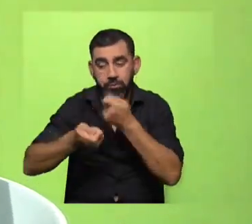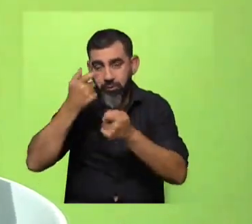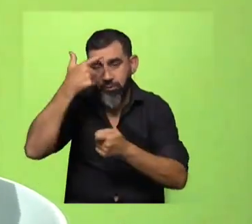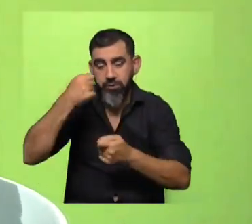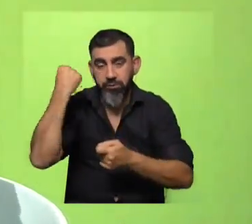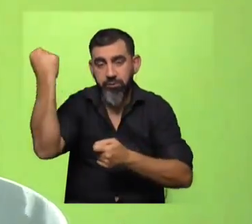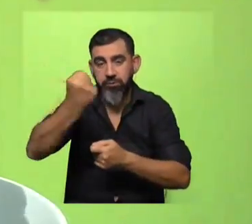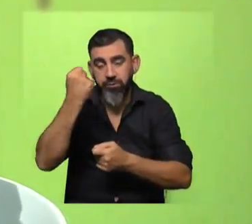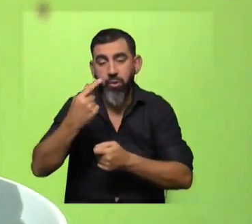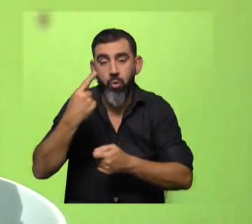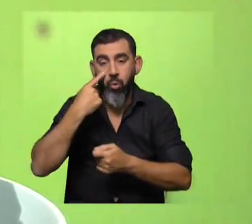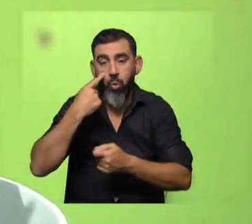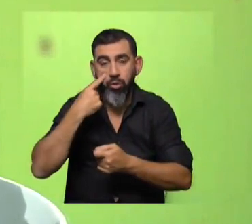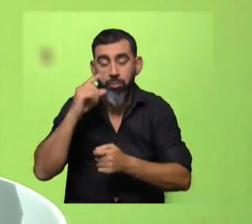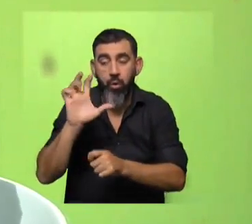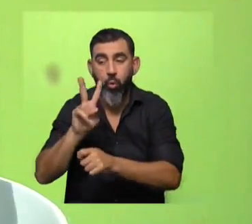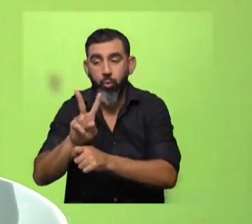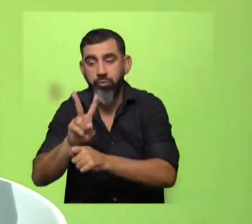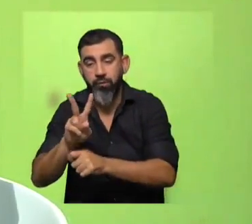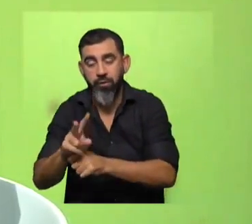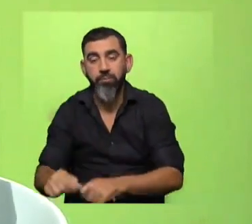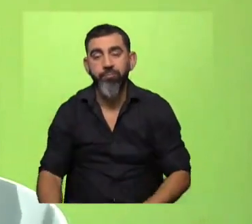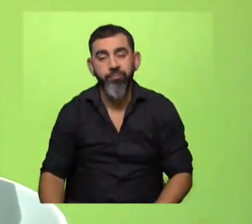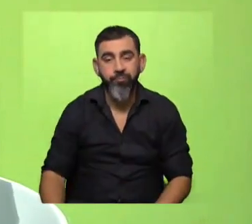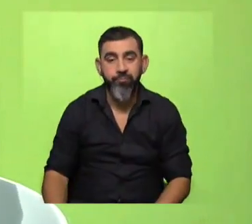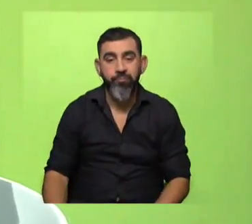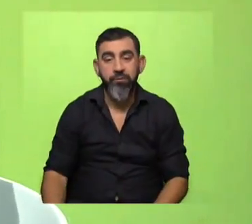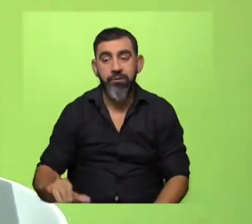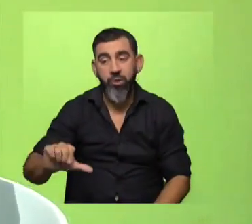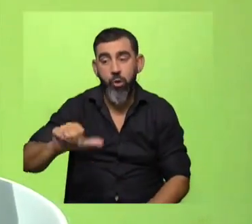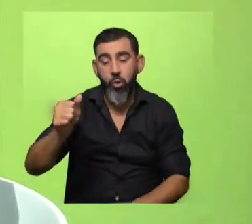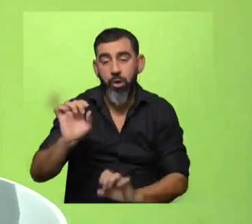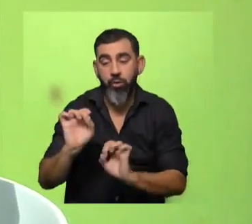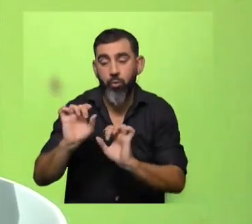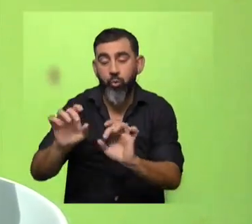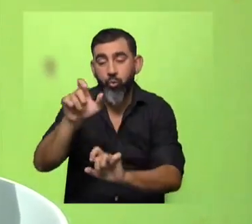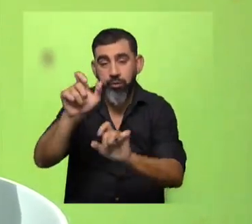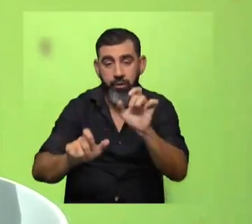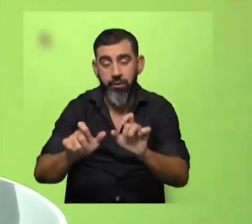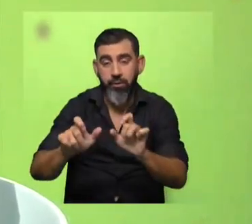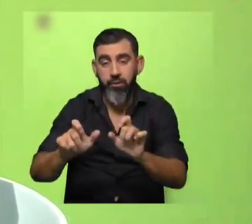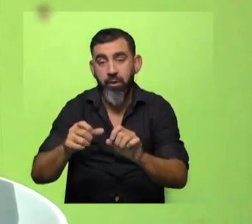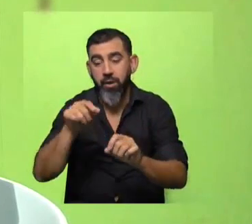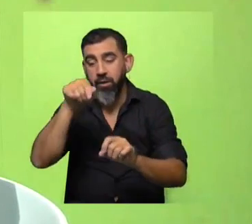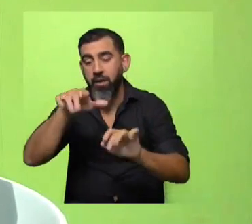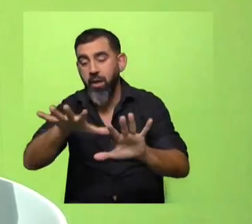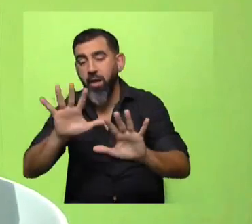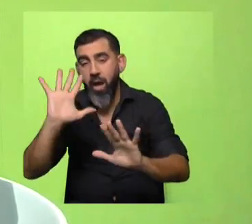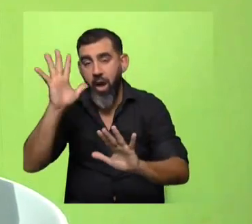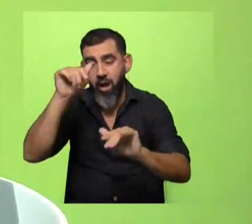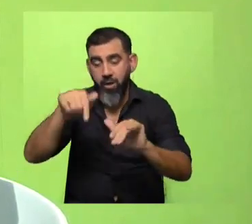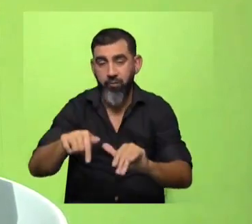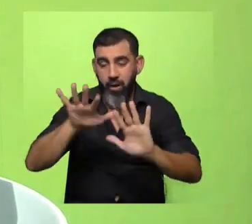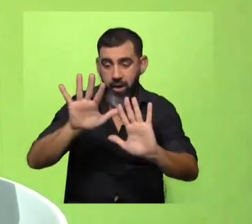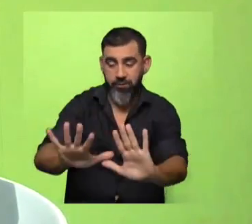fundamental, conocer para conservar, y bueno, si nosotros logramos transmitirle a los vecinos y las vecinas, bueno, la especie que correspondía a estuviera acá